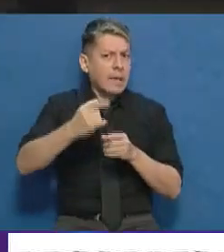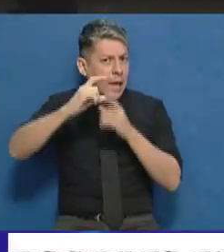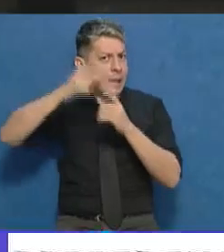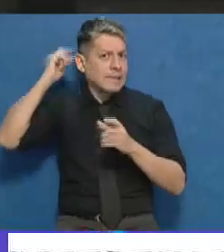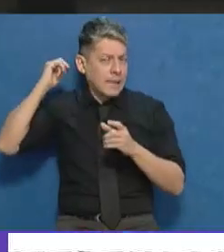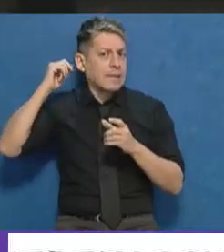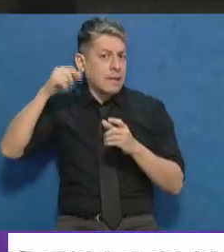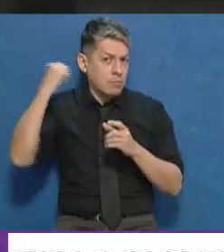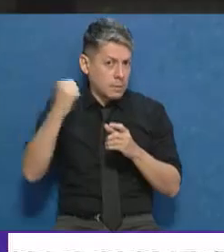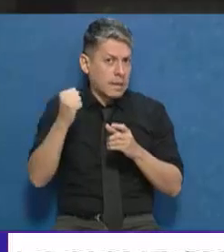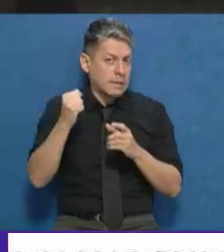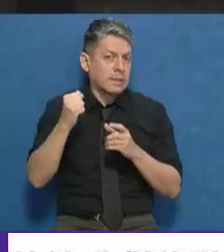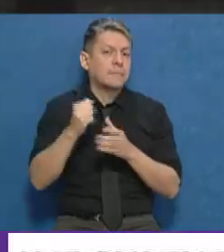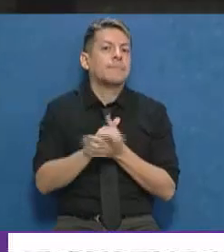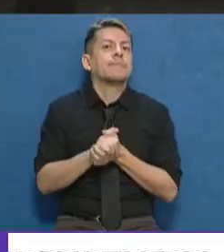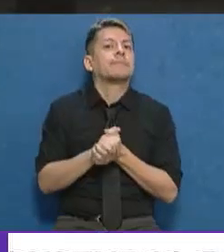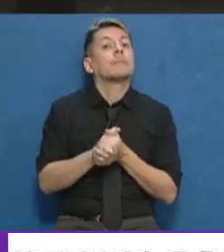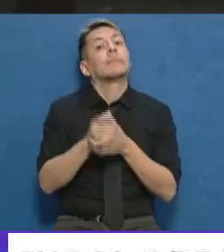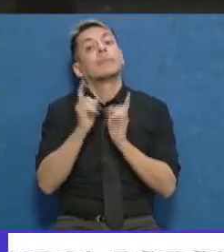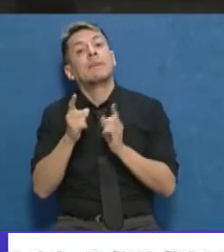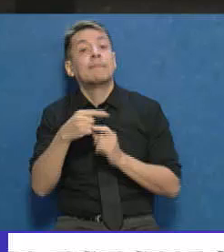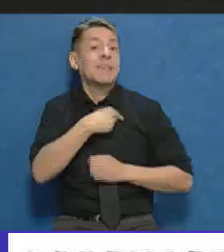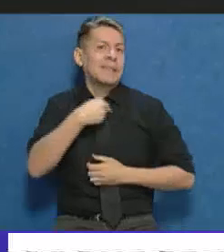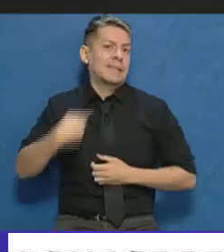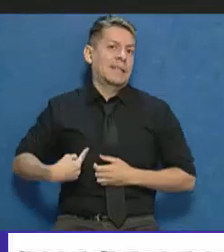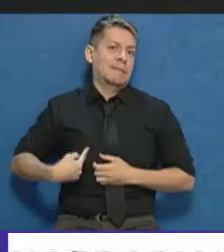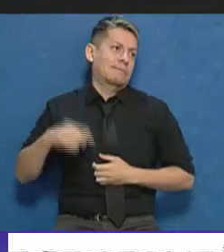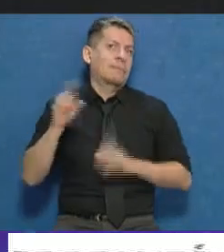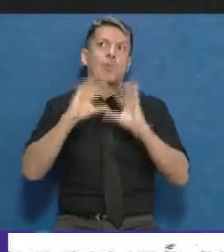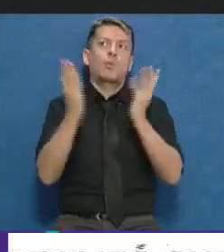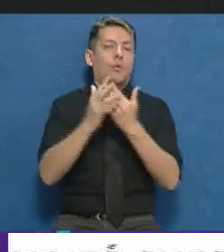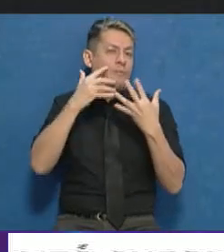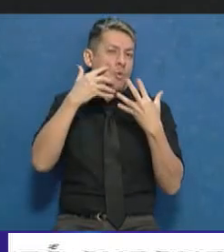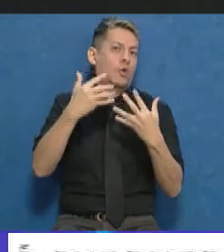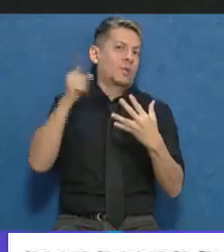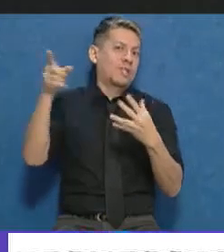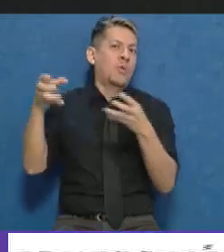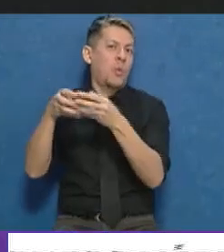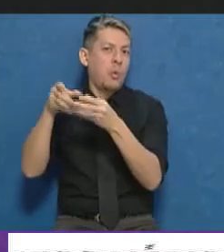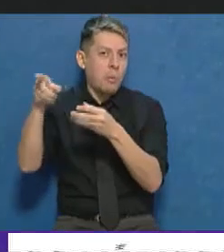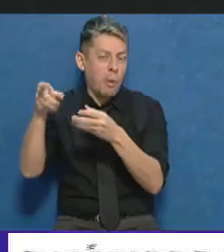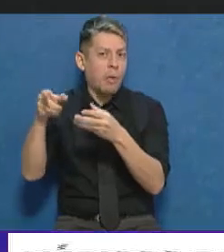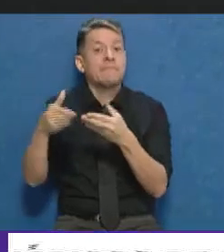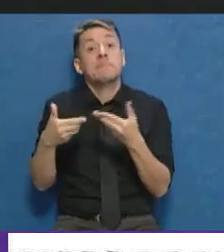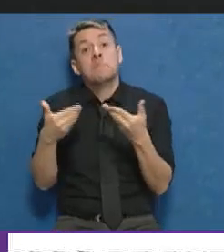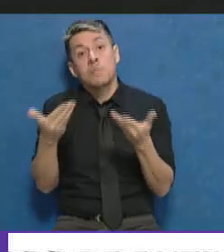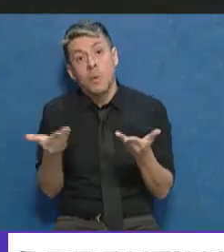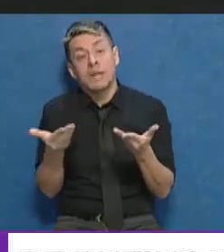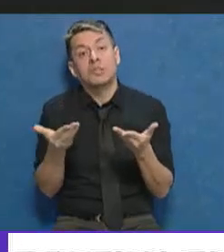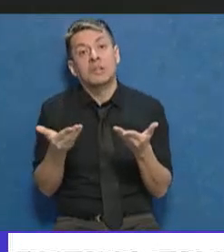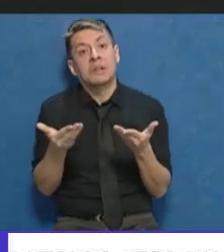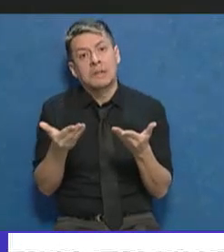vez también, Mario, en China es ampliamente reconocido este grupo, esta corporación, por lo tanto se supone que